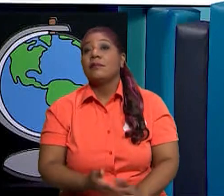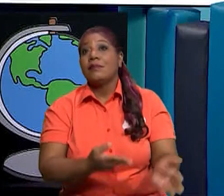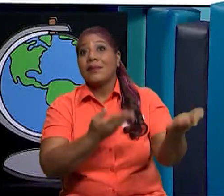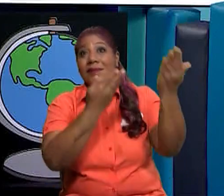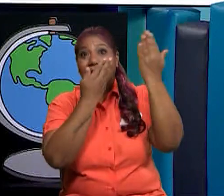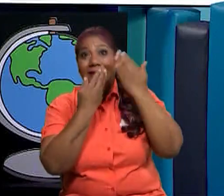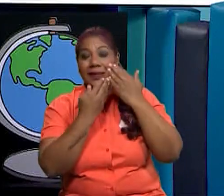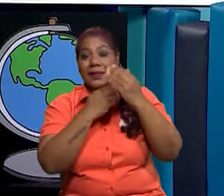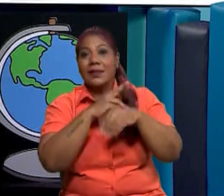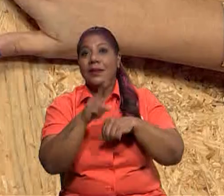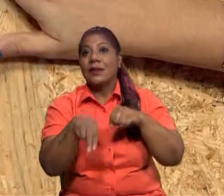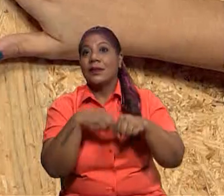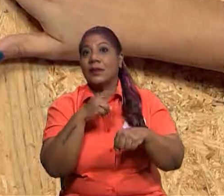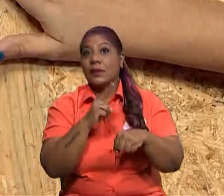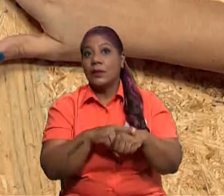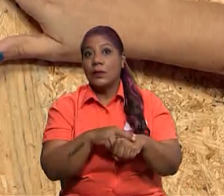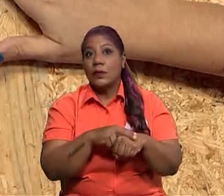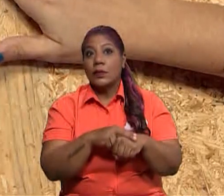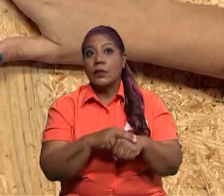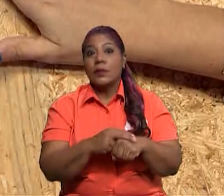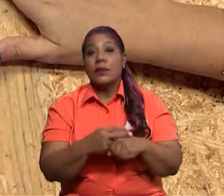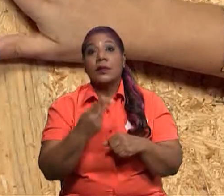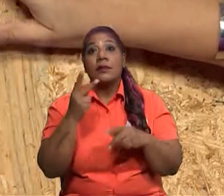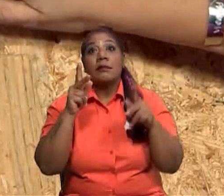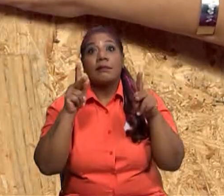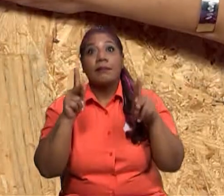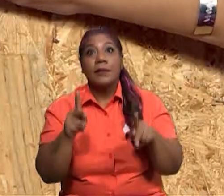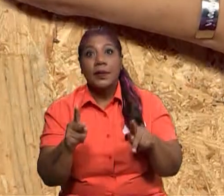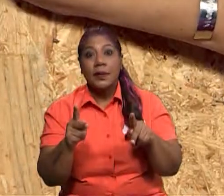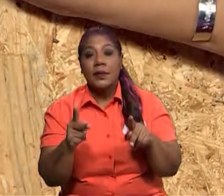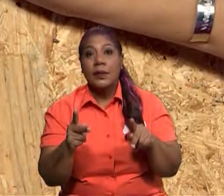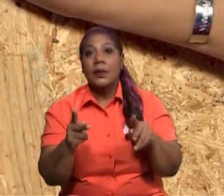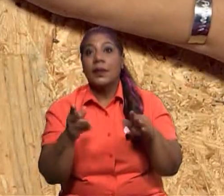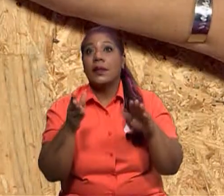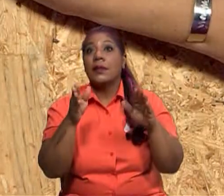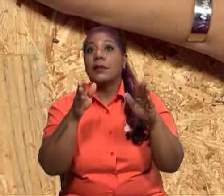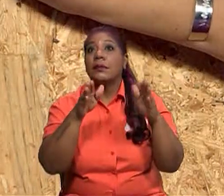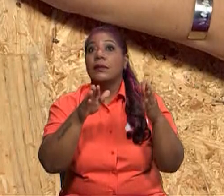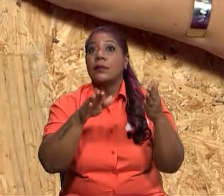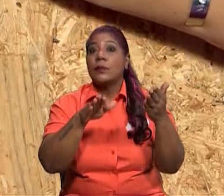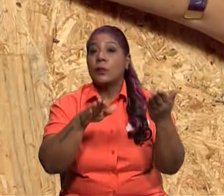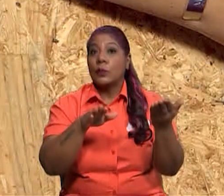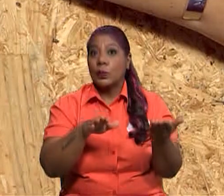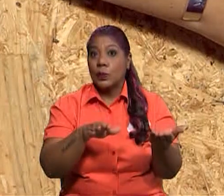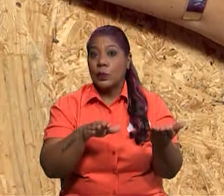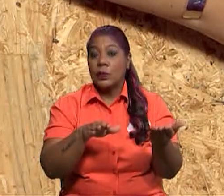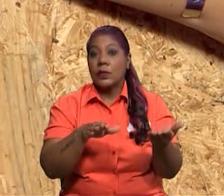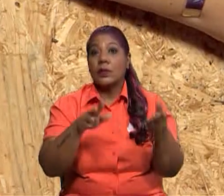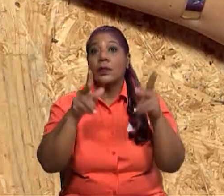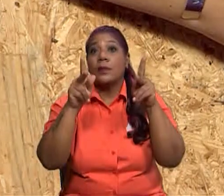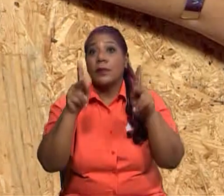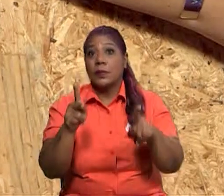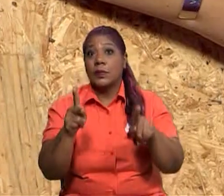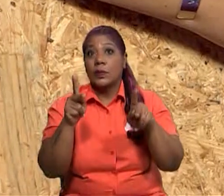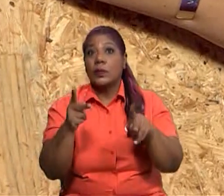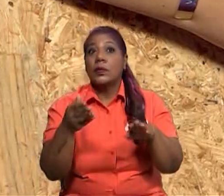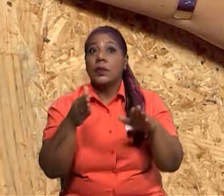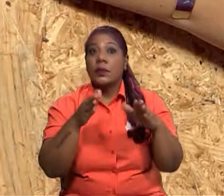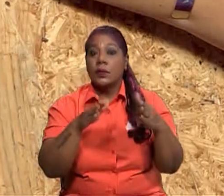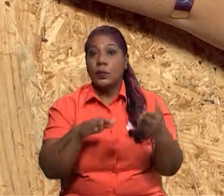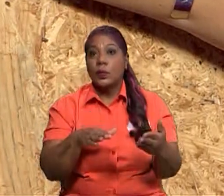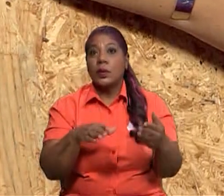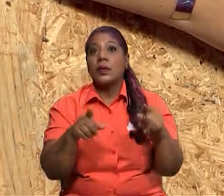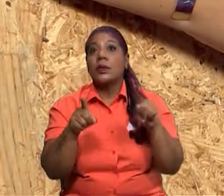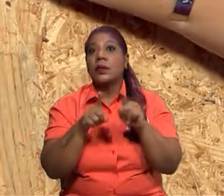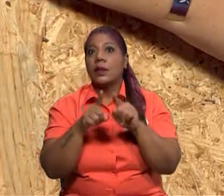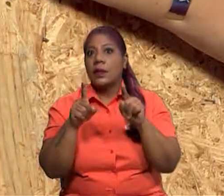es un evento que produce pérdidas humanas y materiales. Aquí está la definición de qué es un